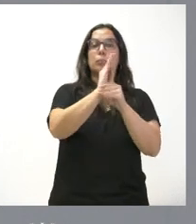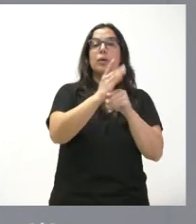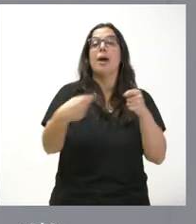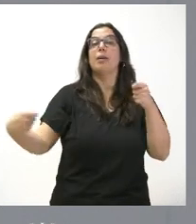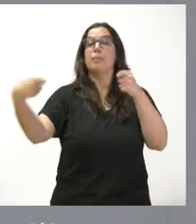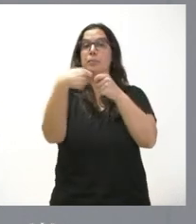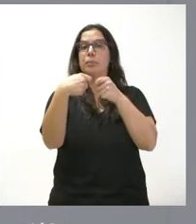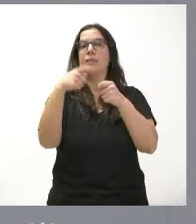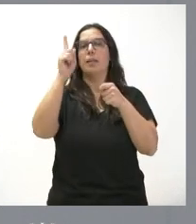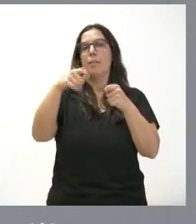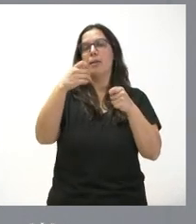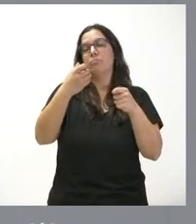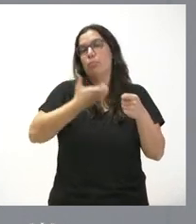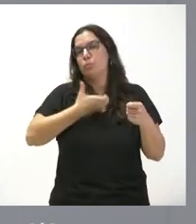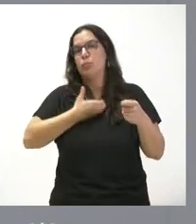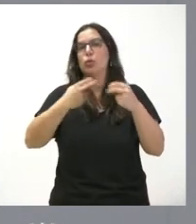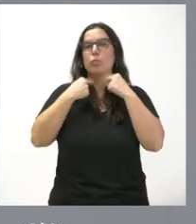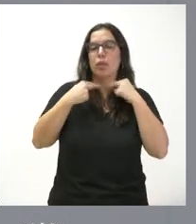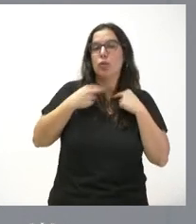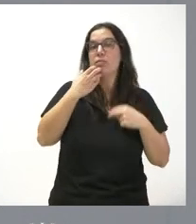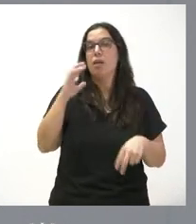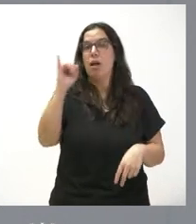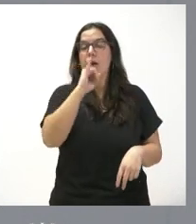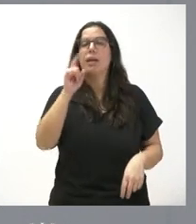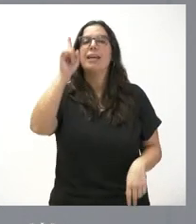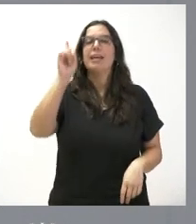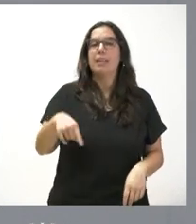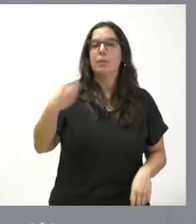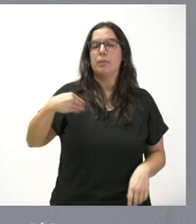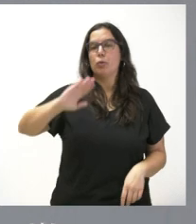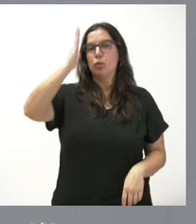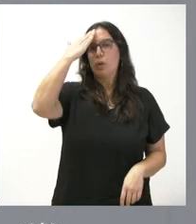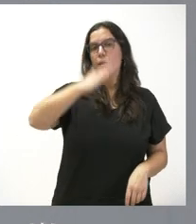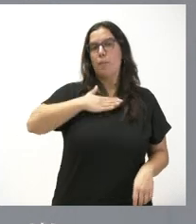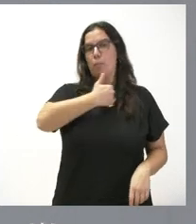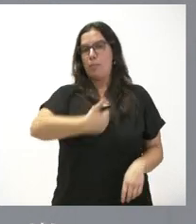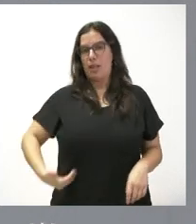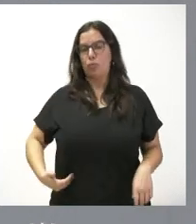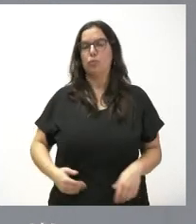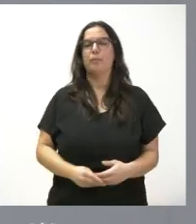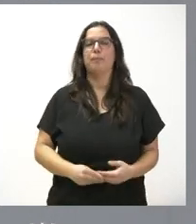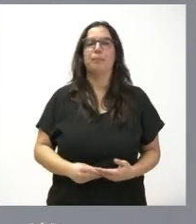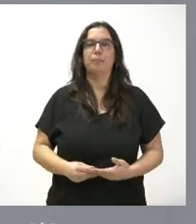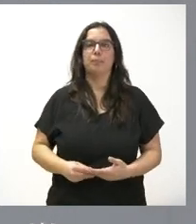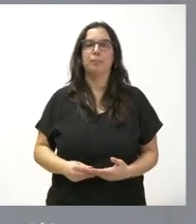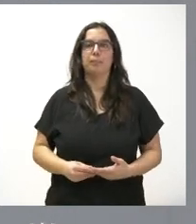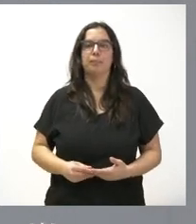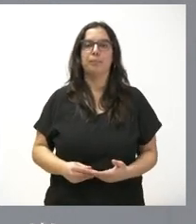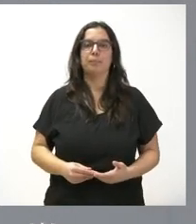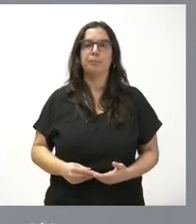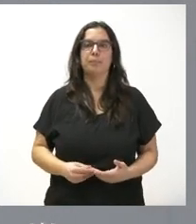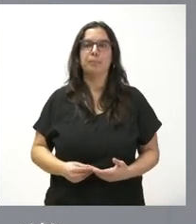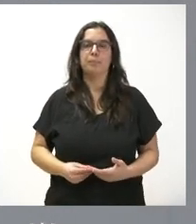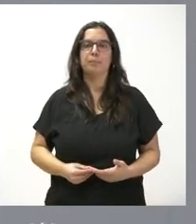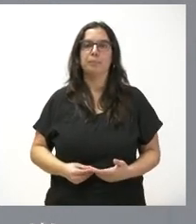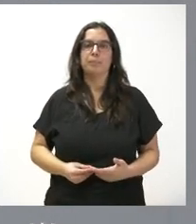hubiera, y hay que sumar también las aportaciones que corresponden a los titulares y propietarios de estas viviendas. Por